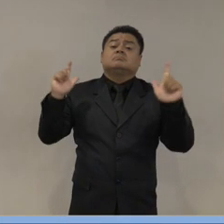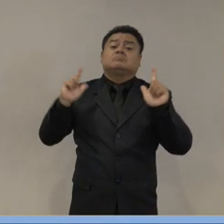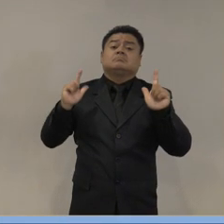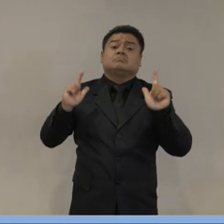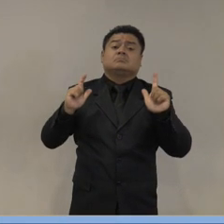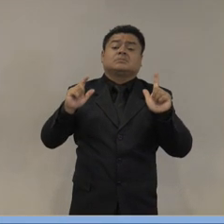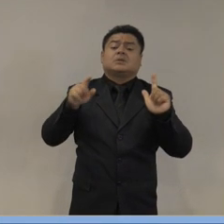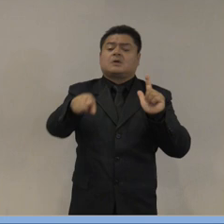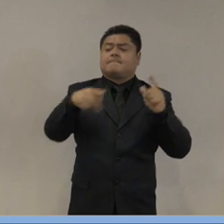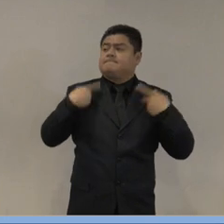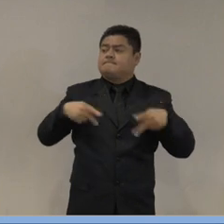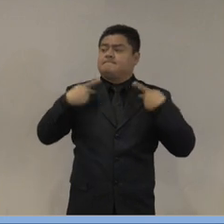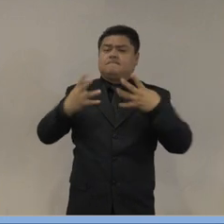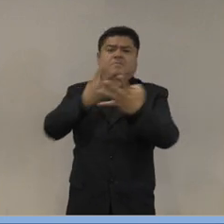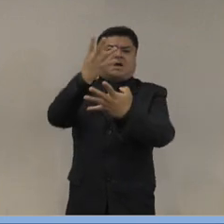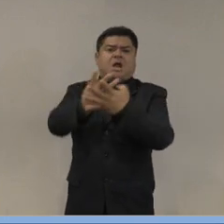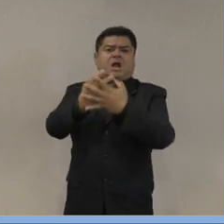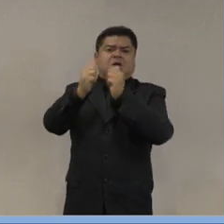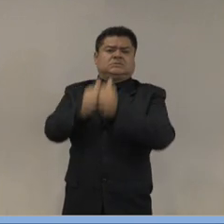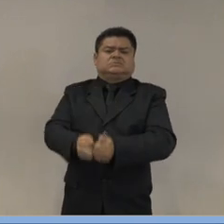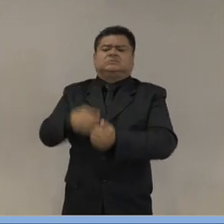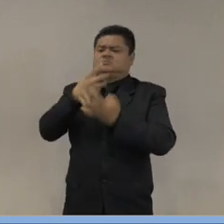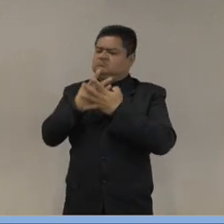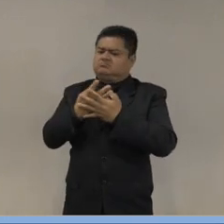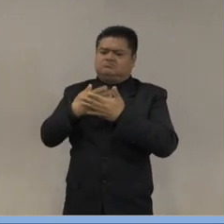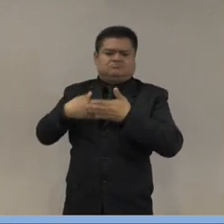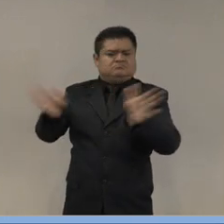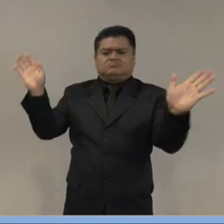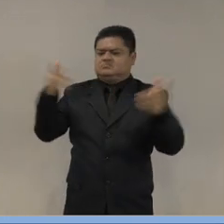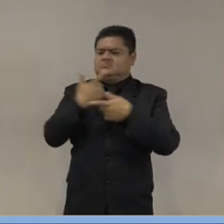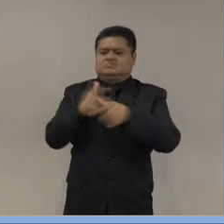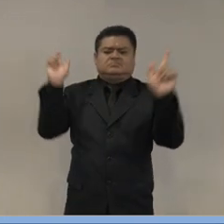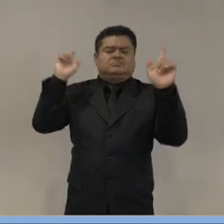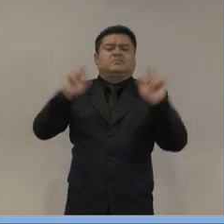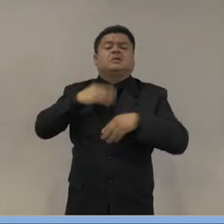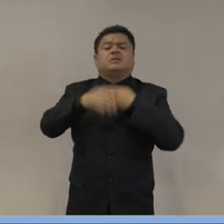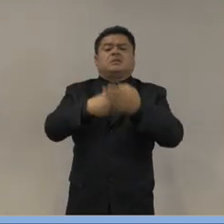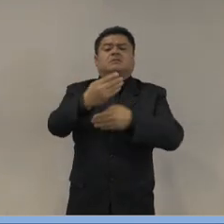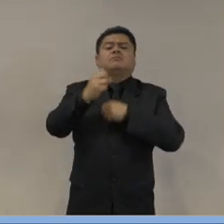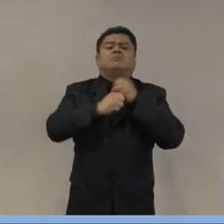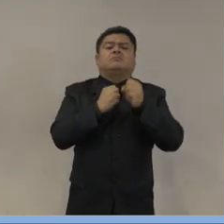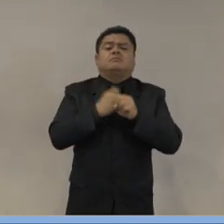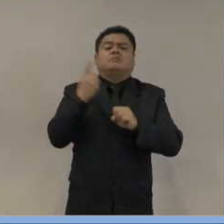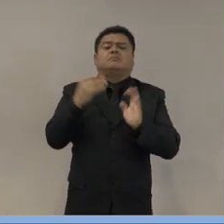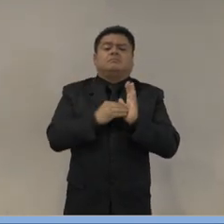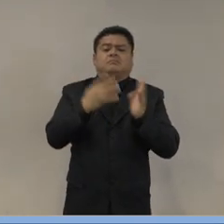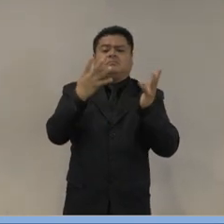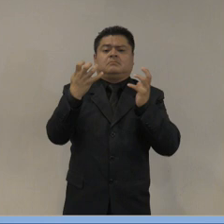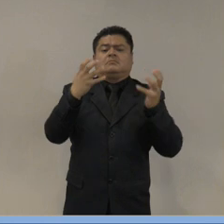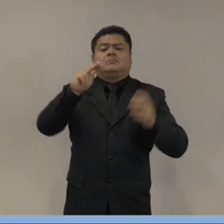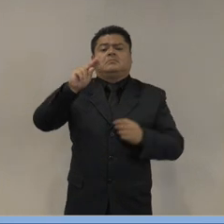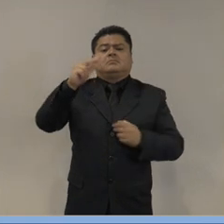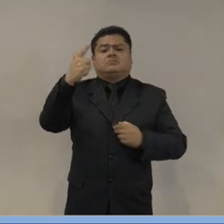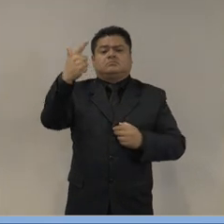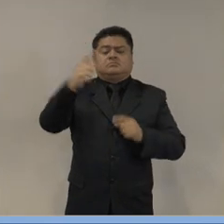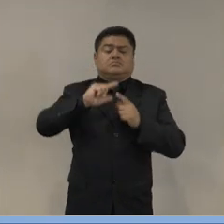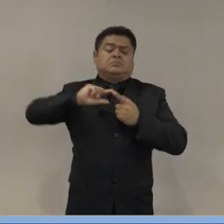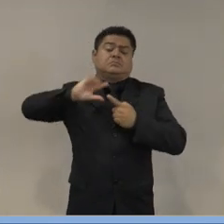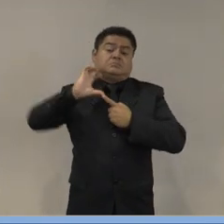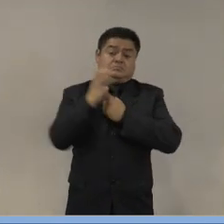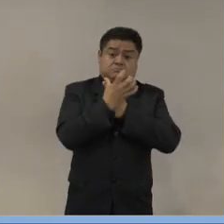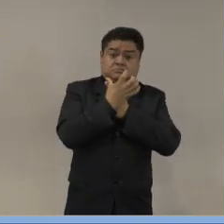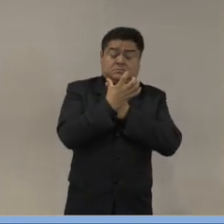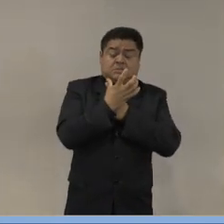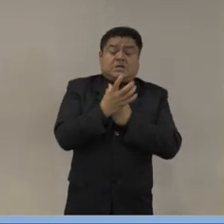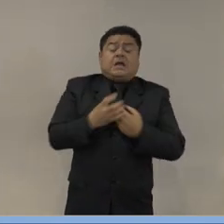presos políticos y el regreso de exiliados. En 1987 el Comité había logrado rescatar